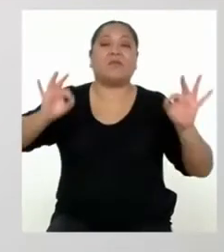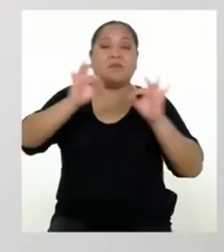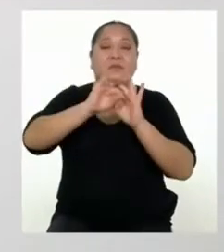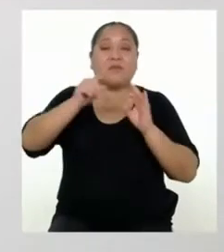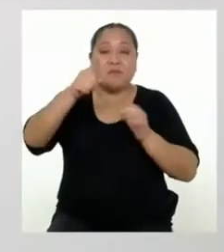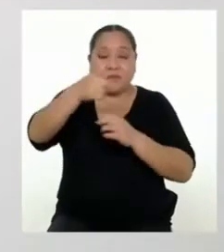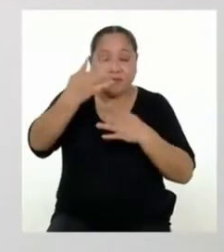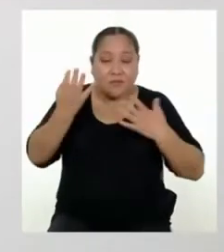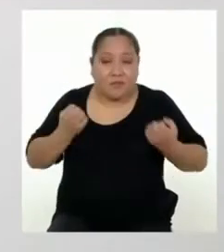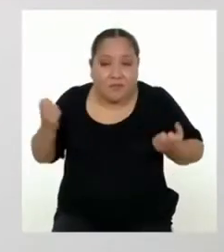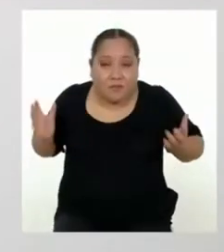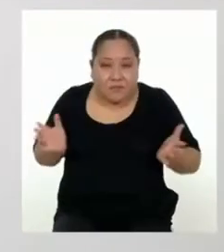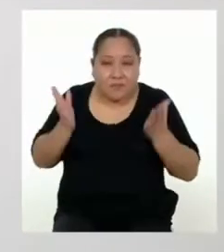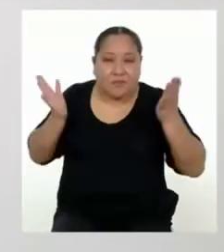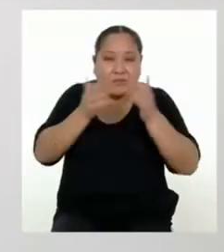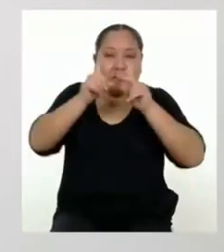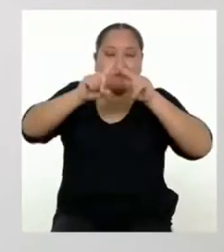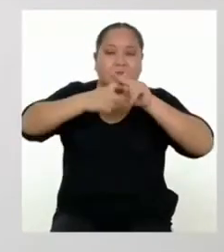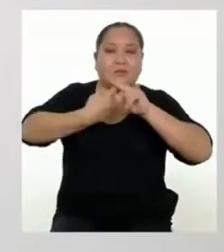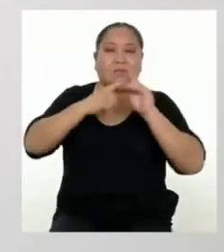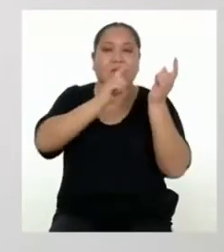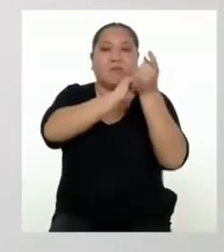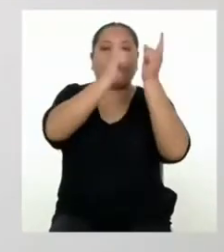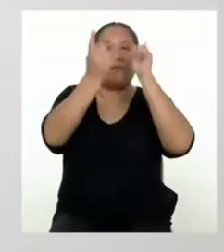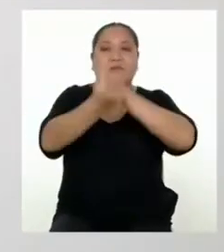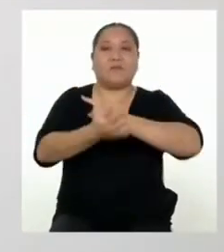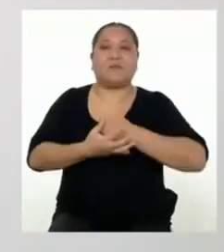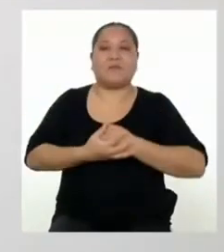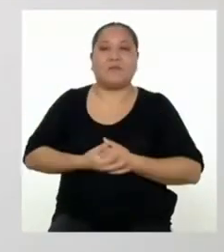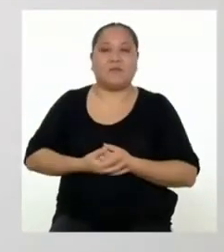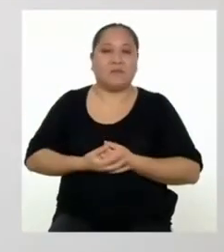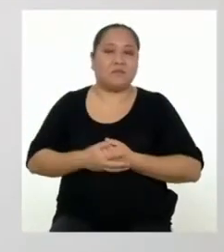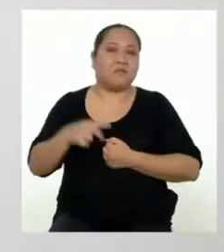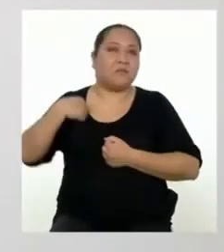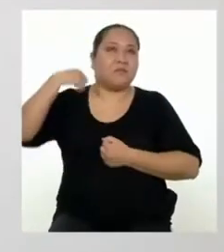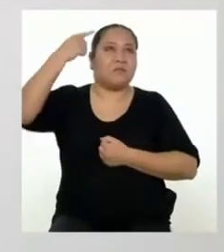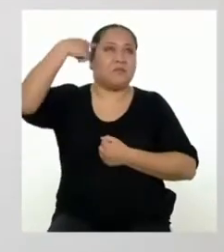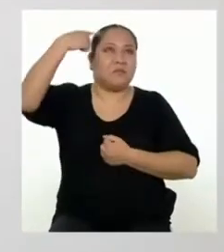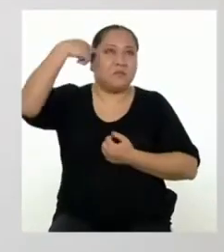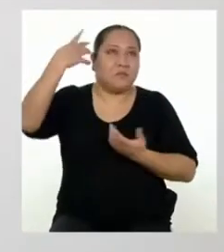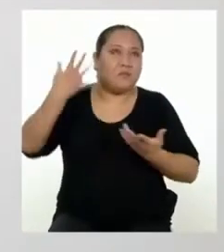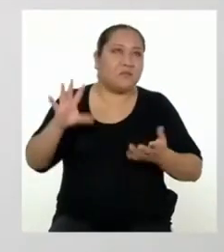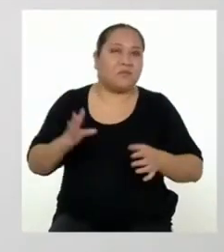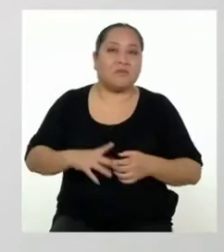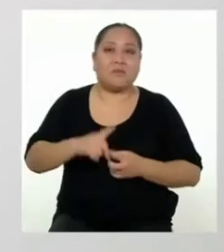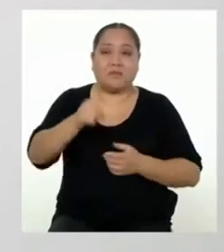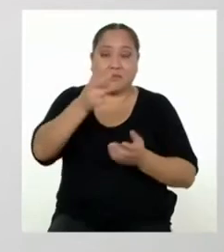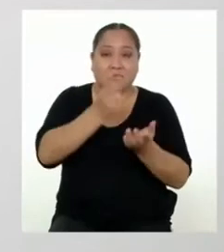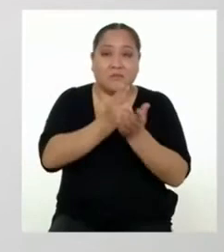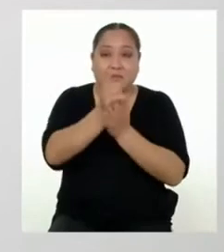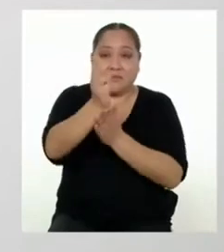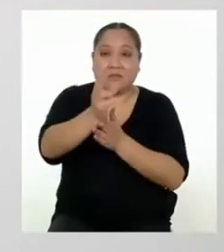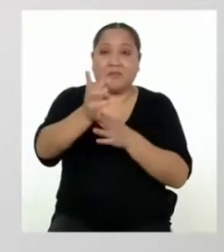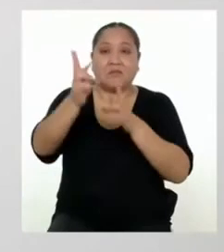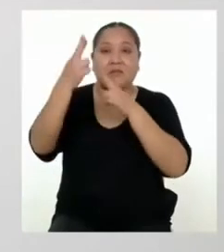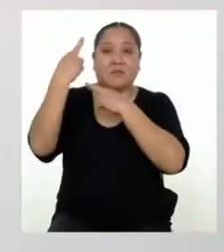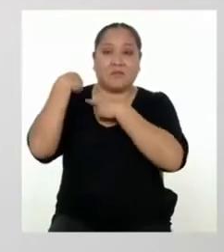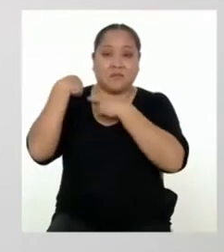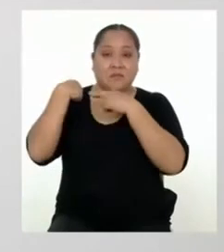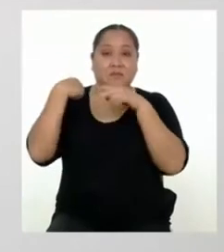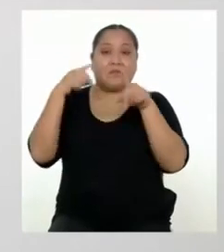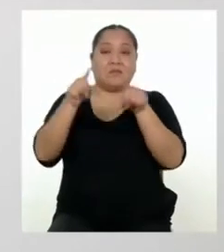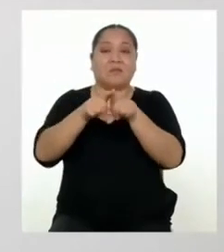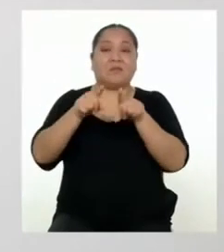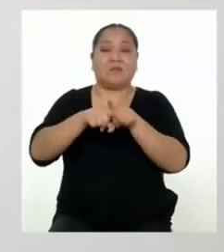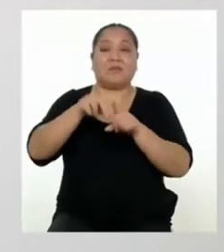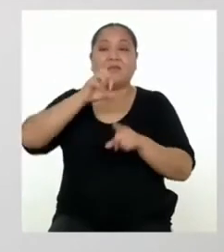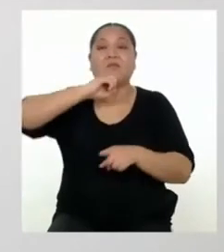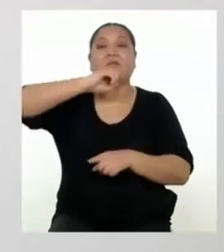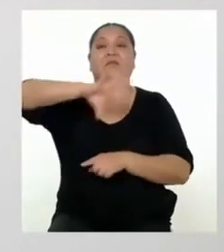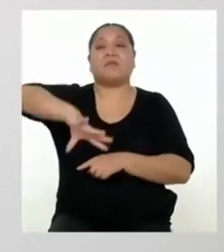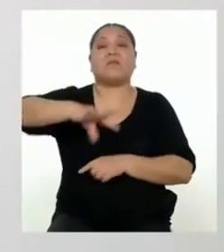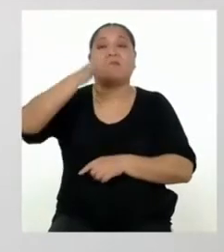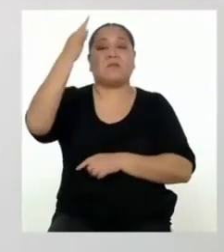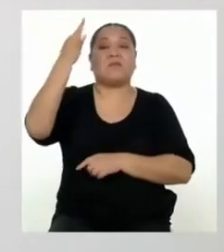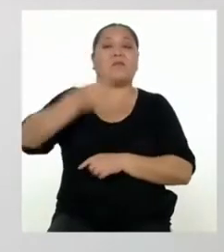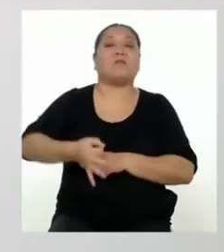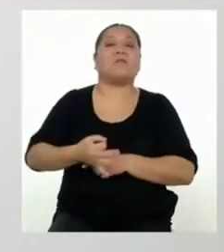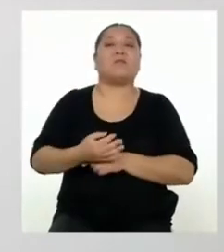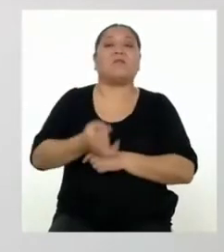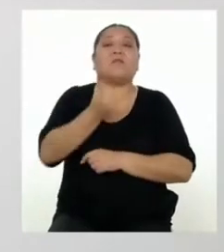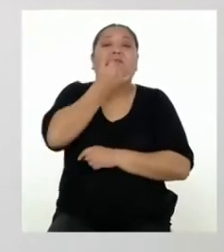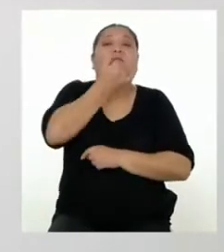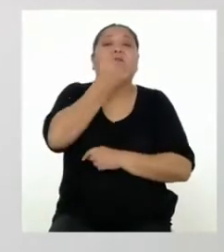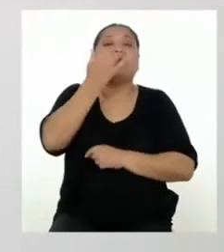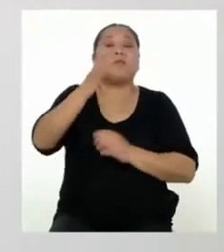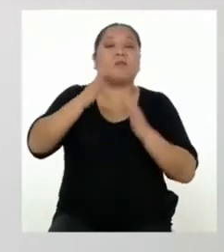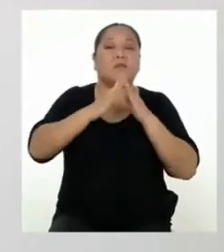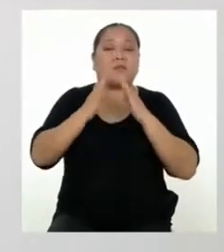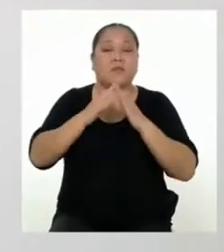tengas la motivación para empezar con el cambio. Me parece que has sido muy sincero y responsable al señalar lo que realmente pasa